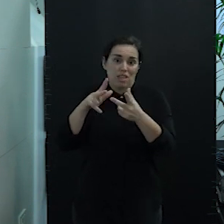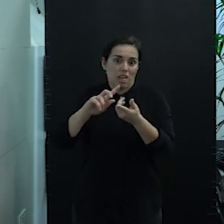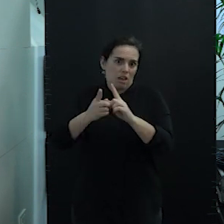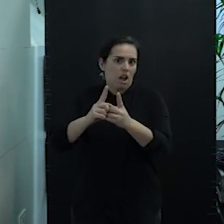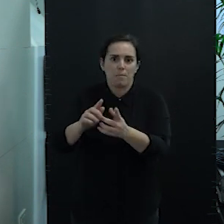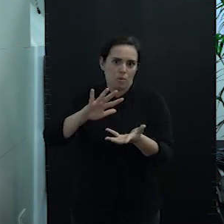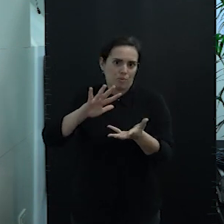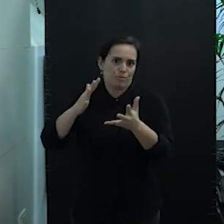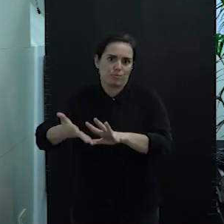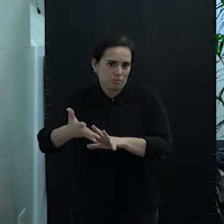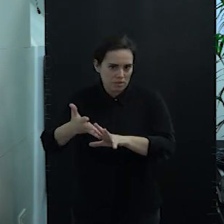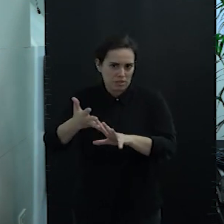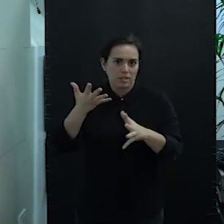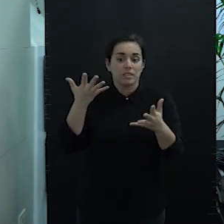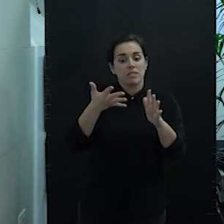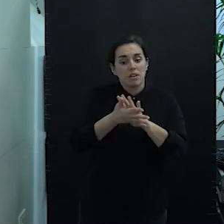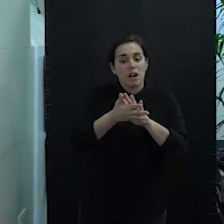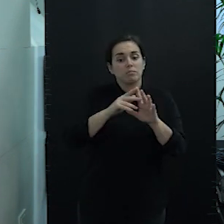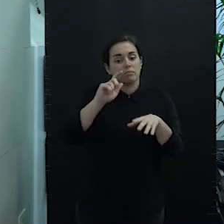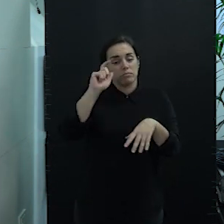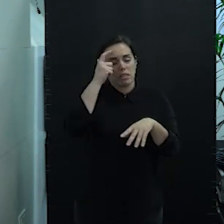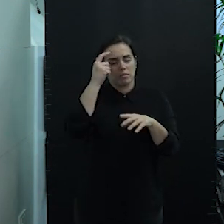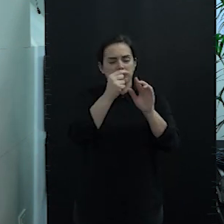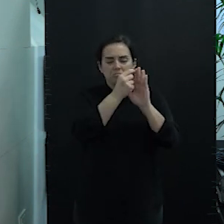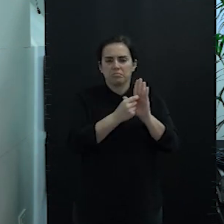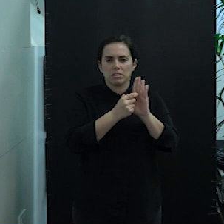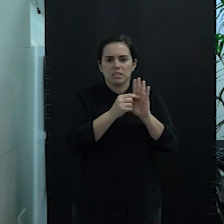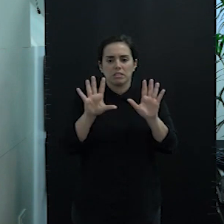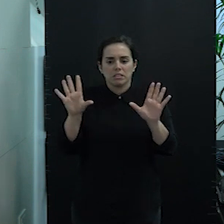marco conceptual que el conjunto del sector primario.